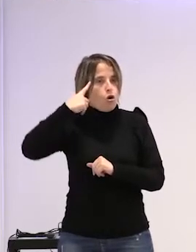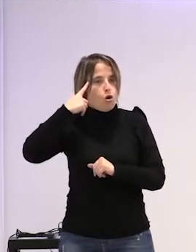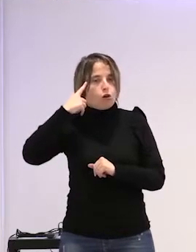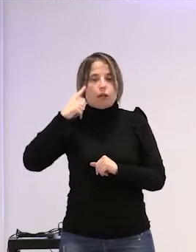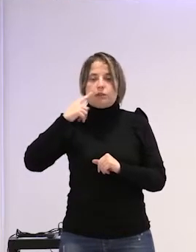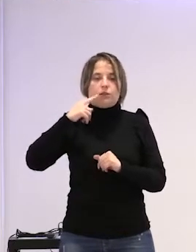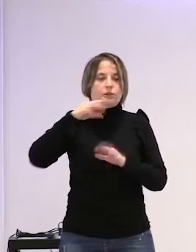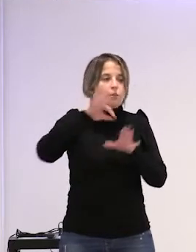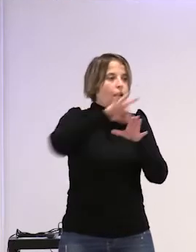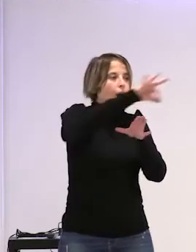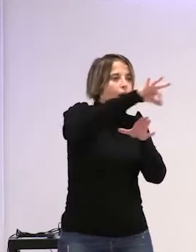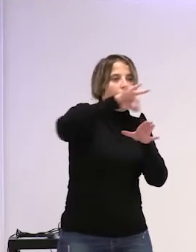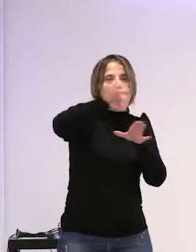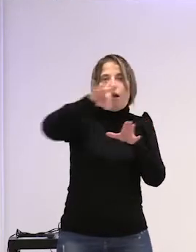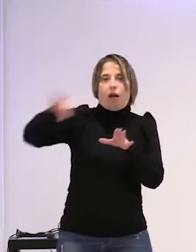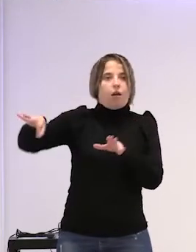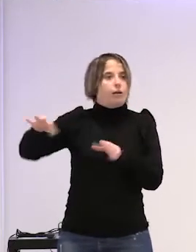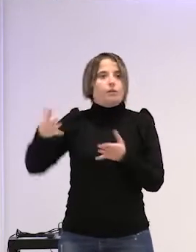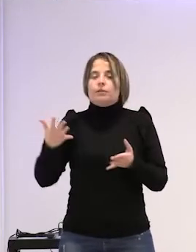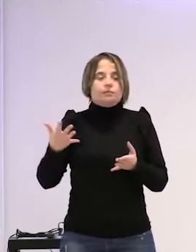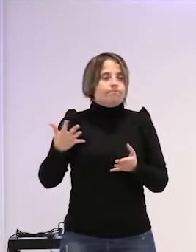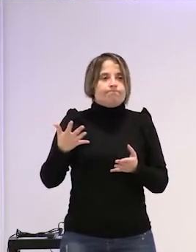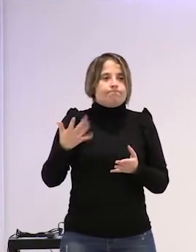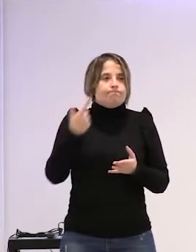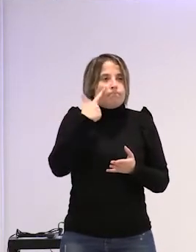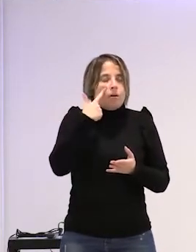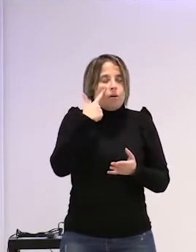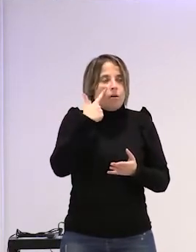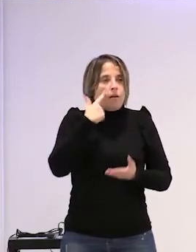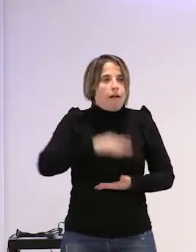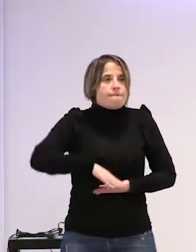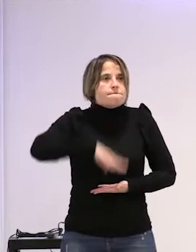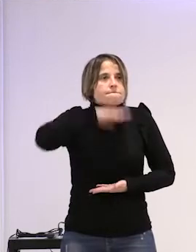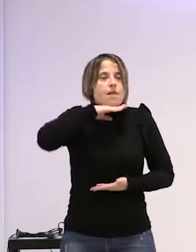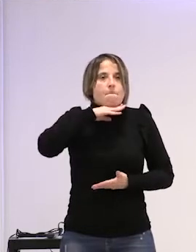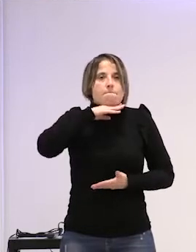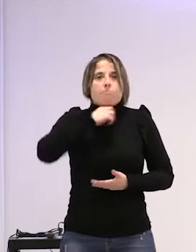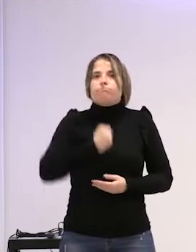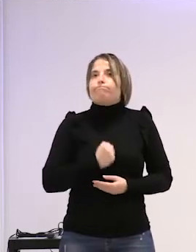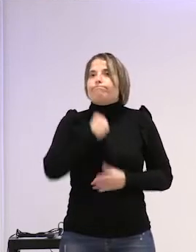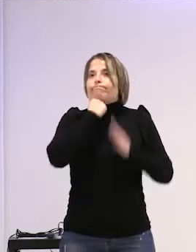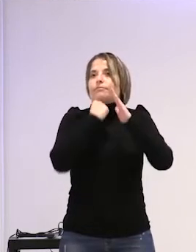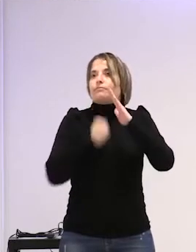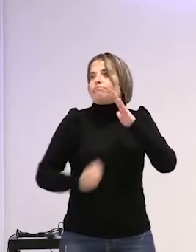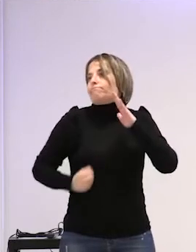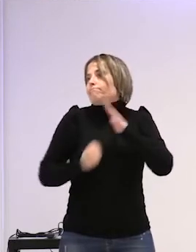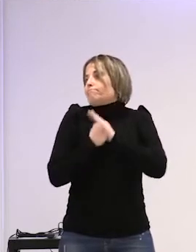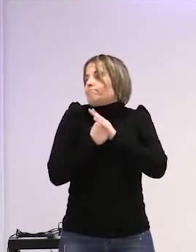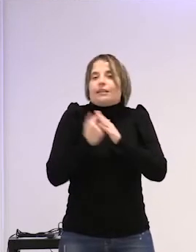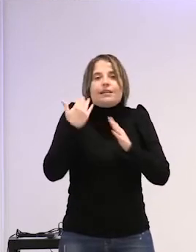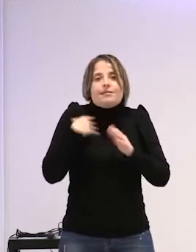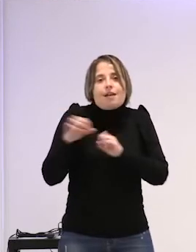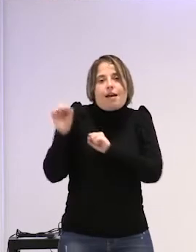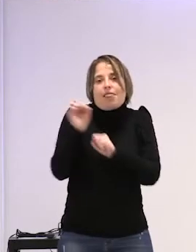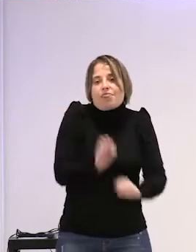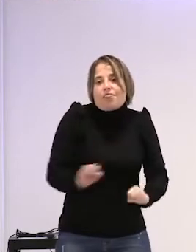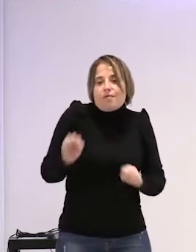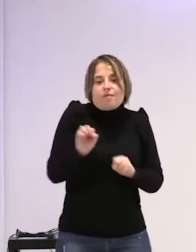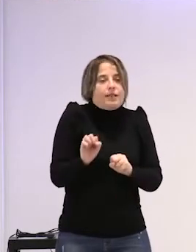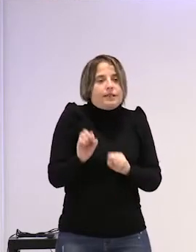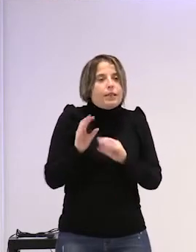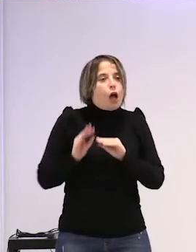servicio porque no pueden con todo esto y sus mecanismos de defensa son cada día menos